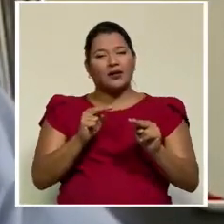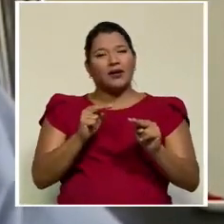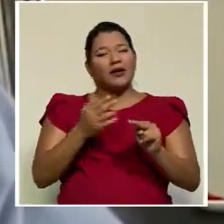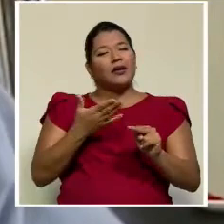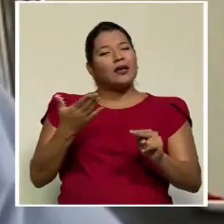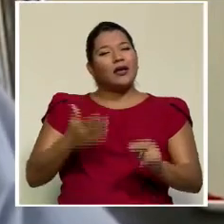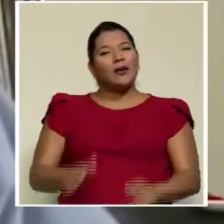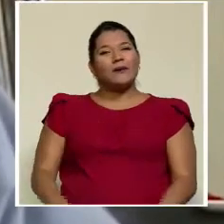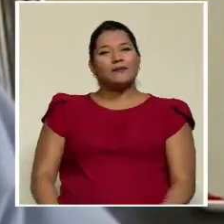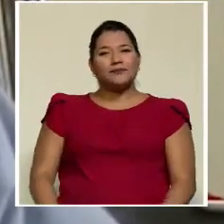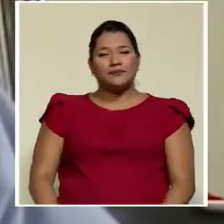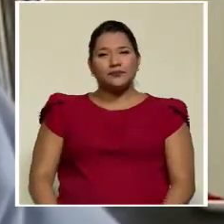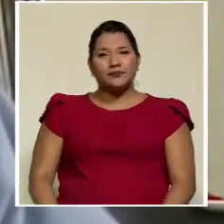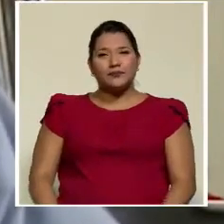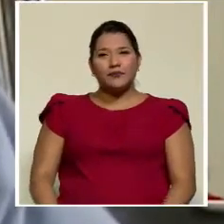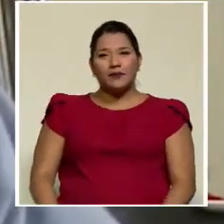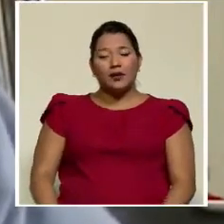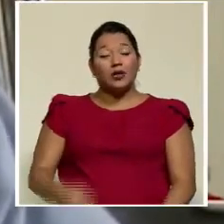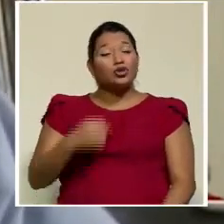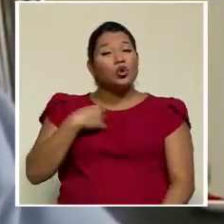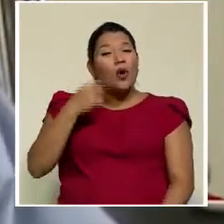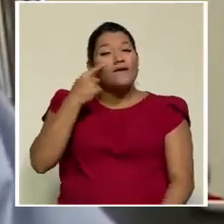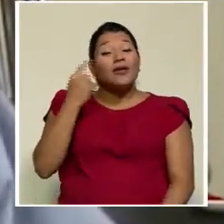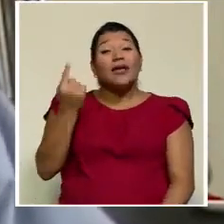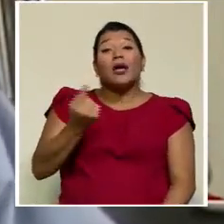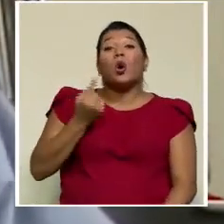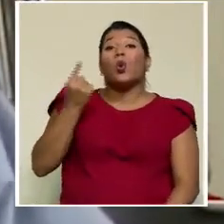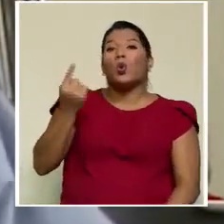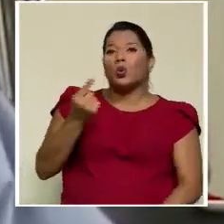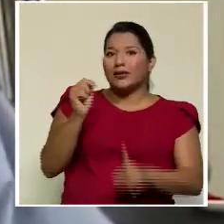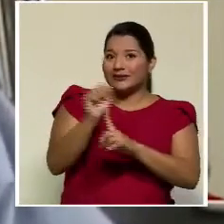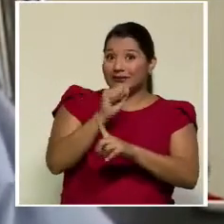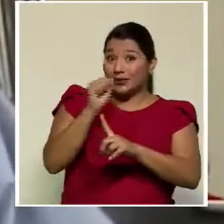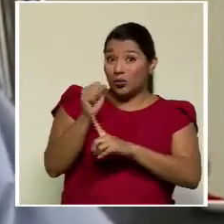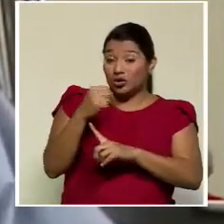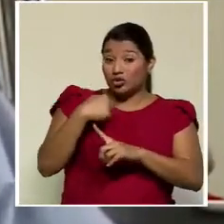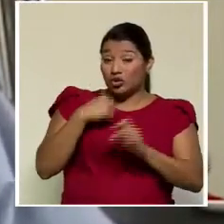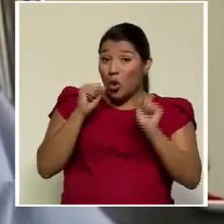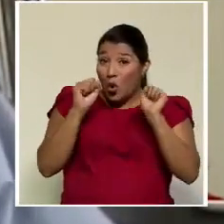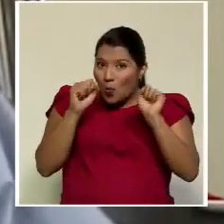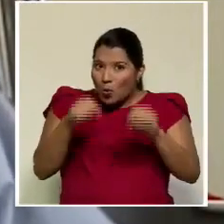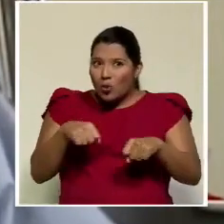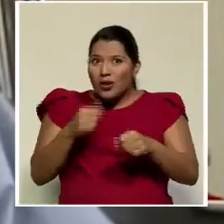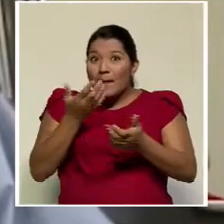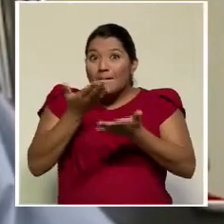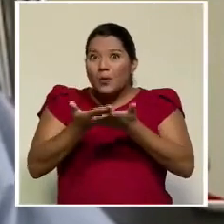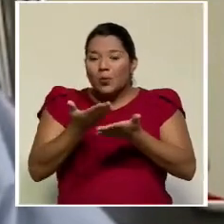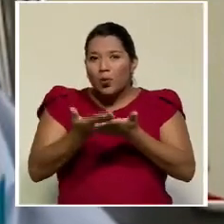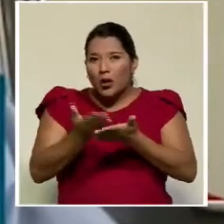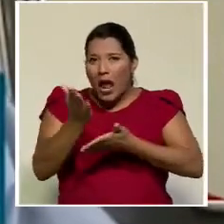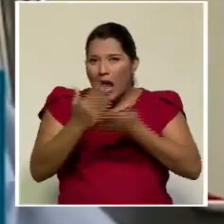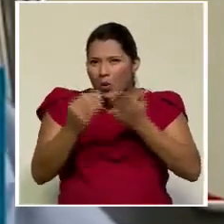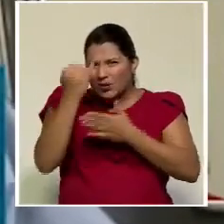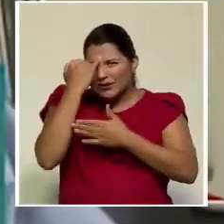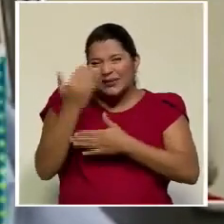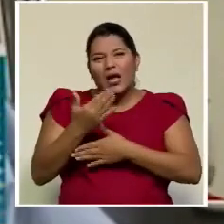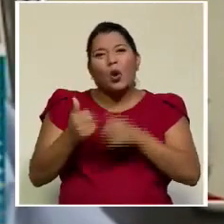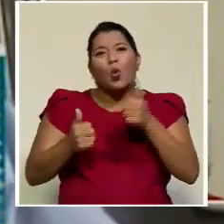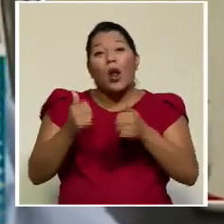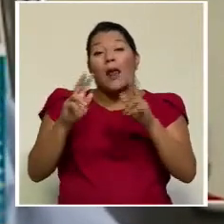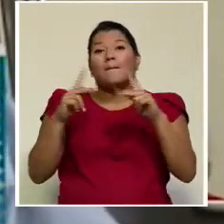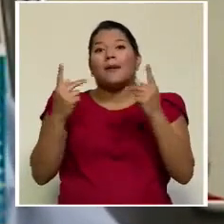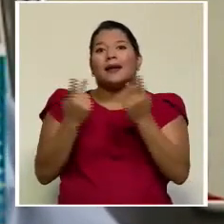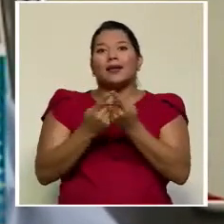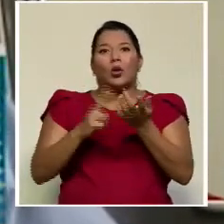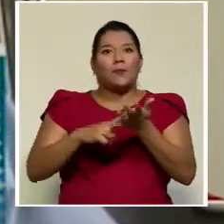el único escenario donde yo podría plantear algunas de las ideas que tengo era el Partido de Liberación Nacional,